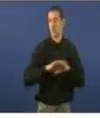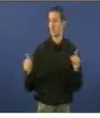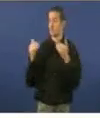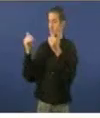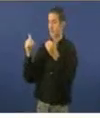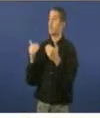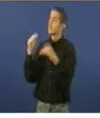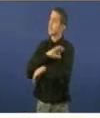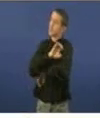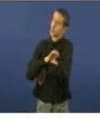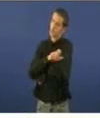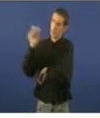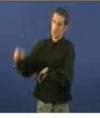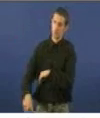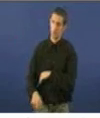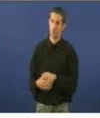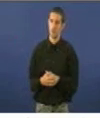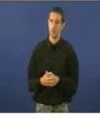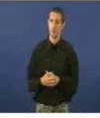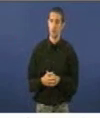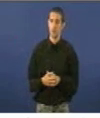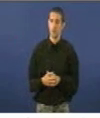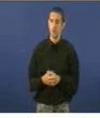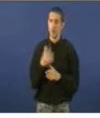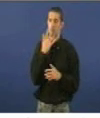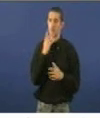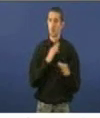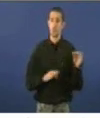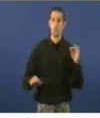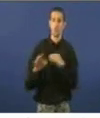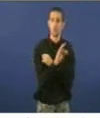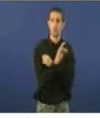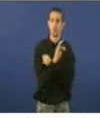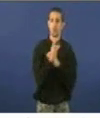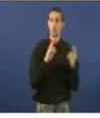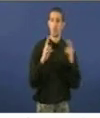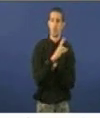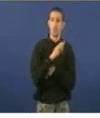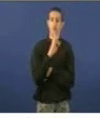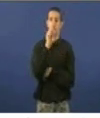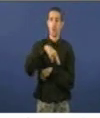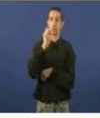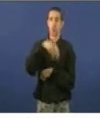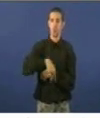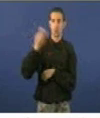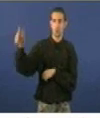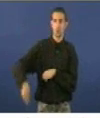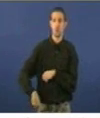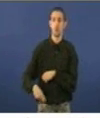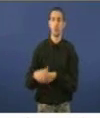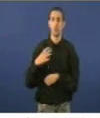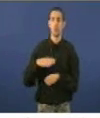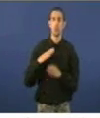conselleiro. Antes do turno de réplica da señora Pontón, pregolle as